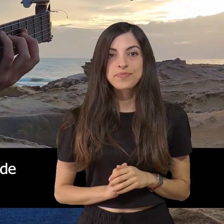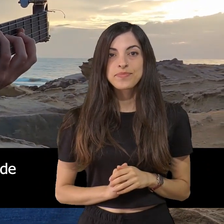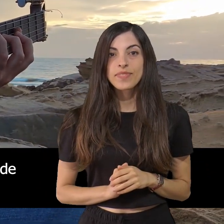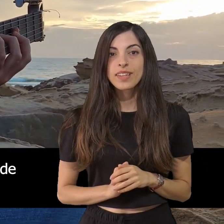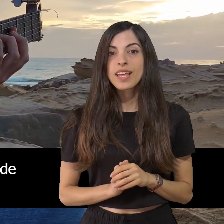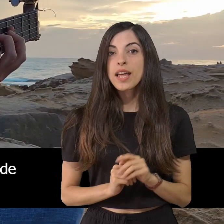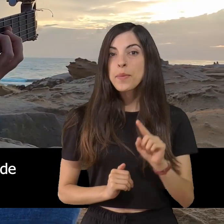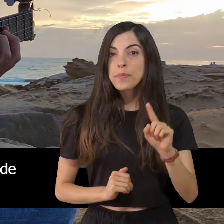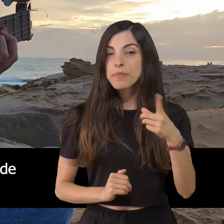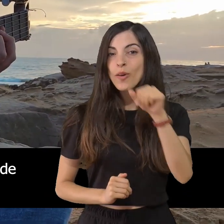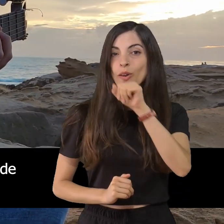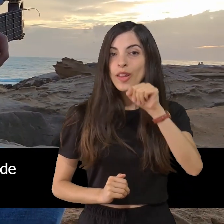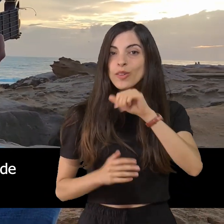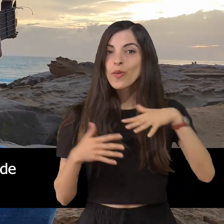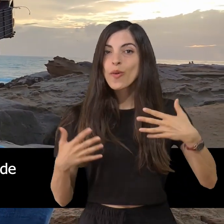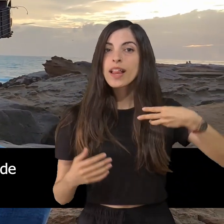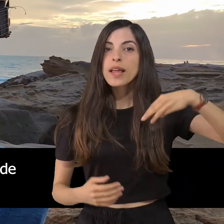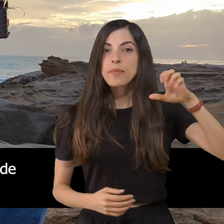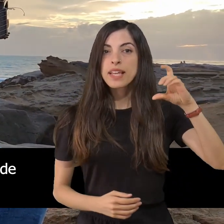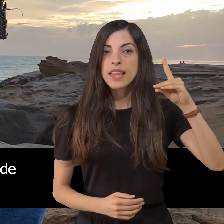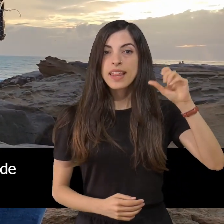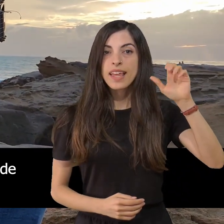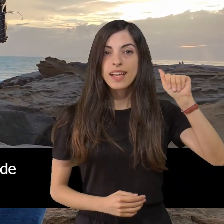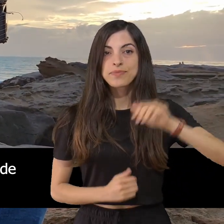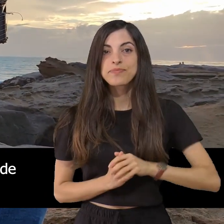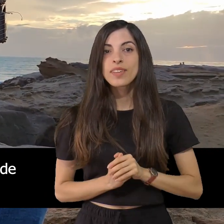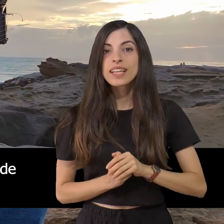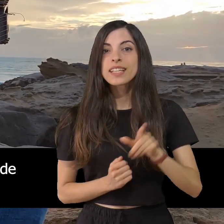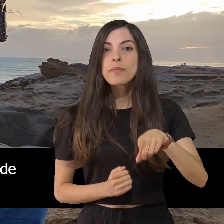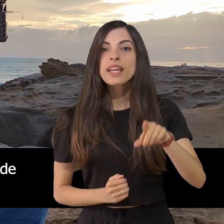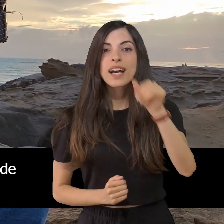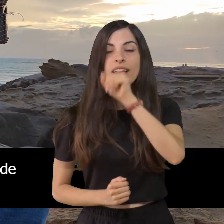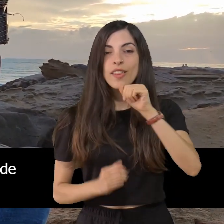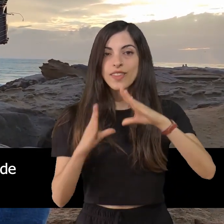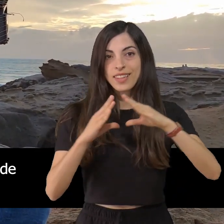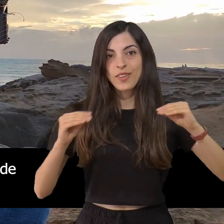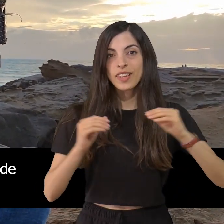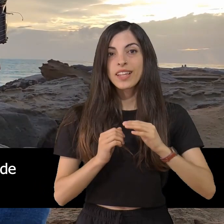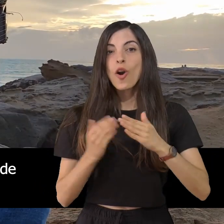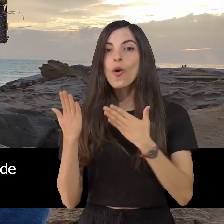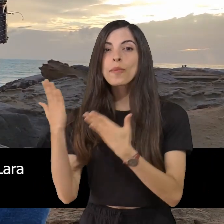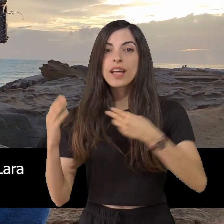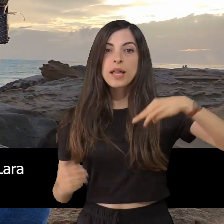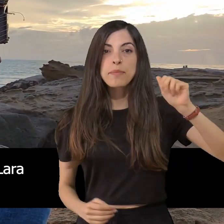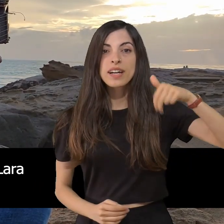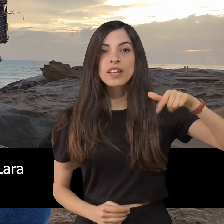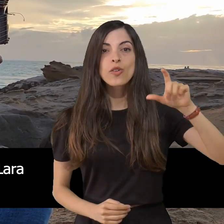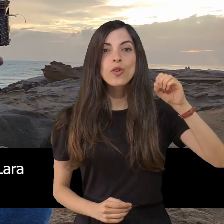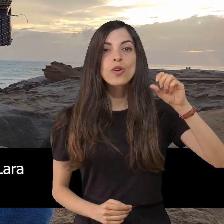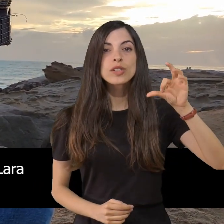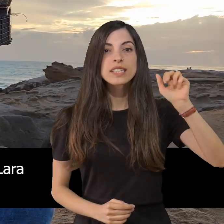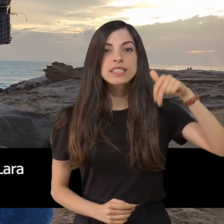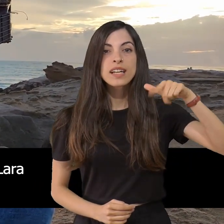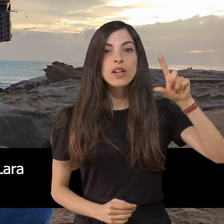El primero de los conciertos será Merea y la Canción de Andalucía, en homenaje a Manolo Sanlúcar, en el que participará la